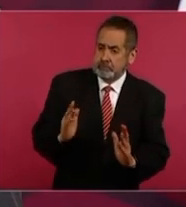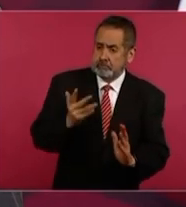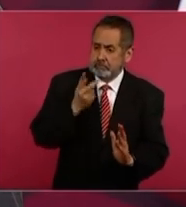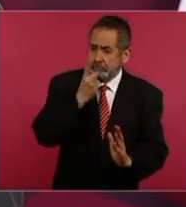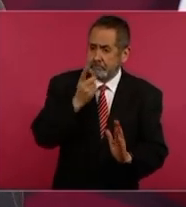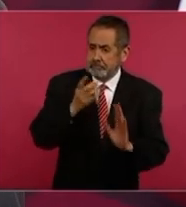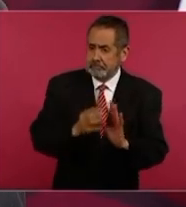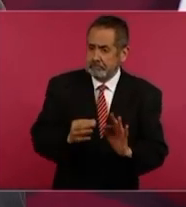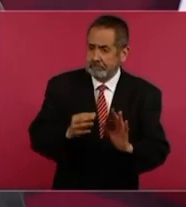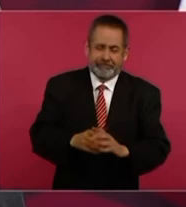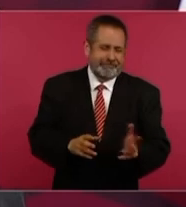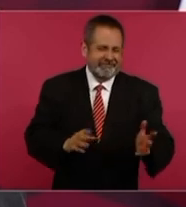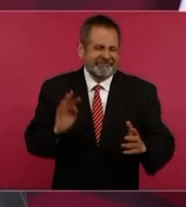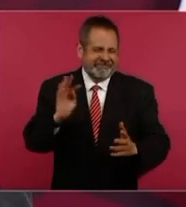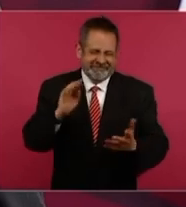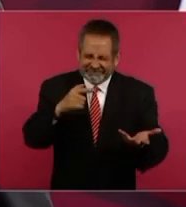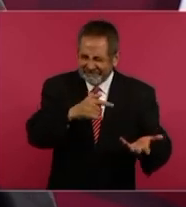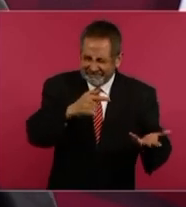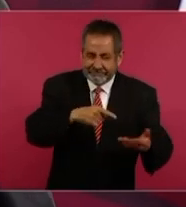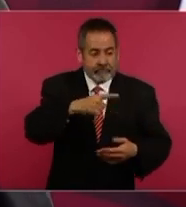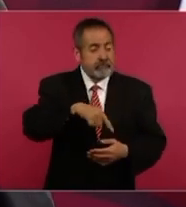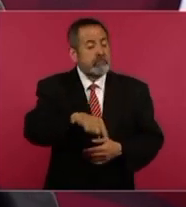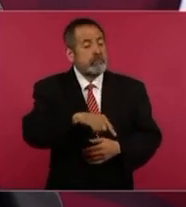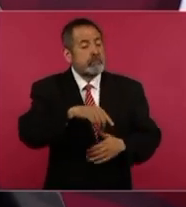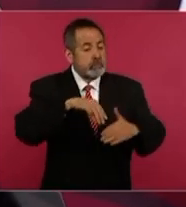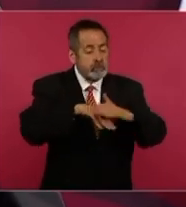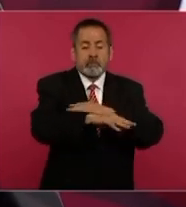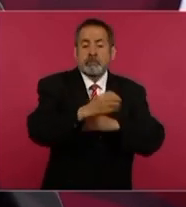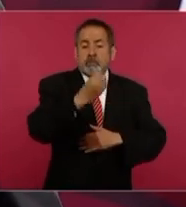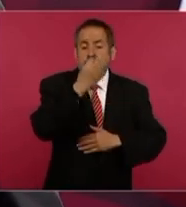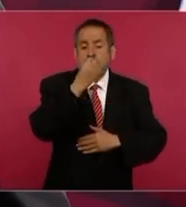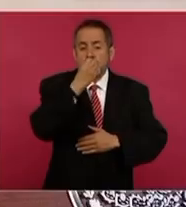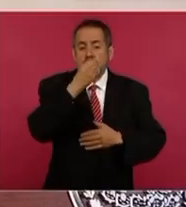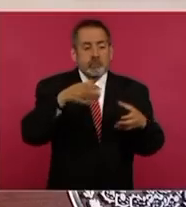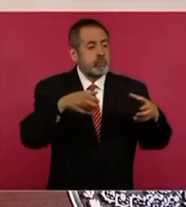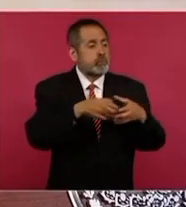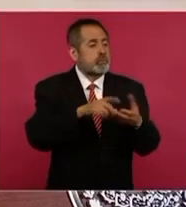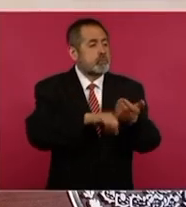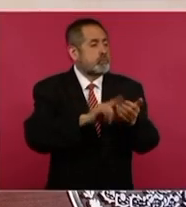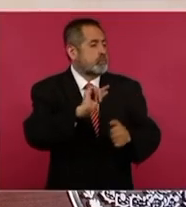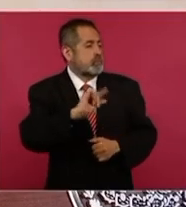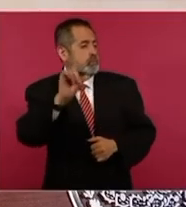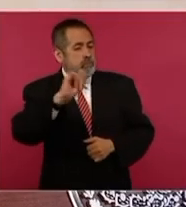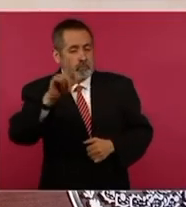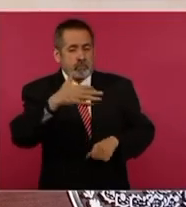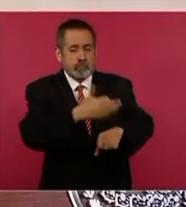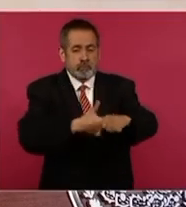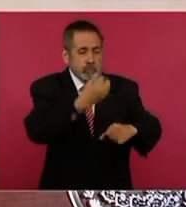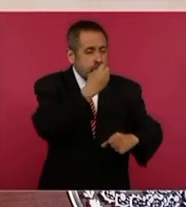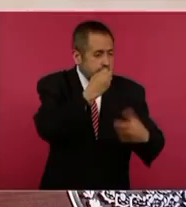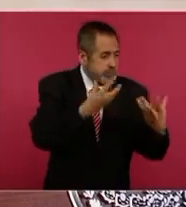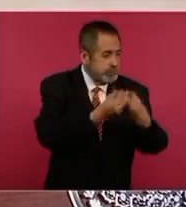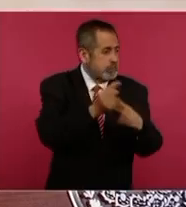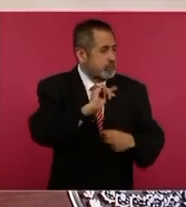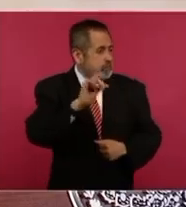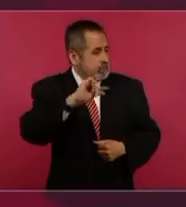si desayuna con los chipocludos, come con los chipocludos,